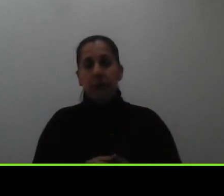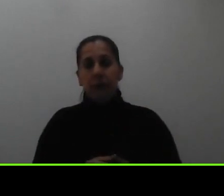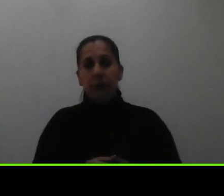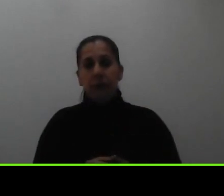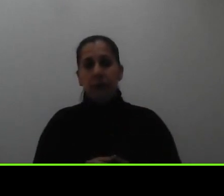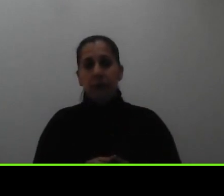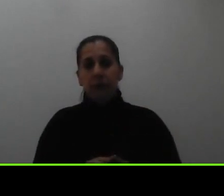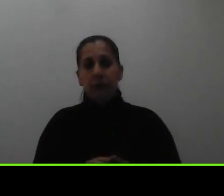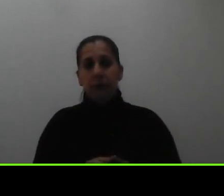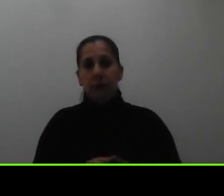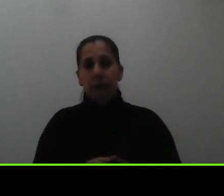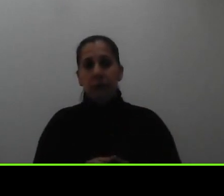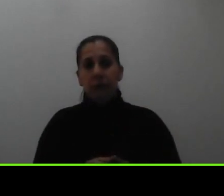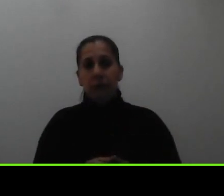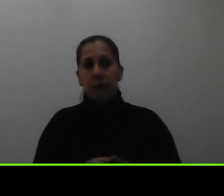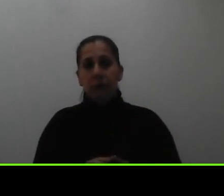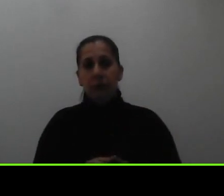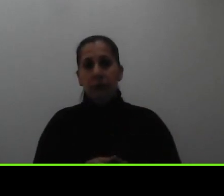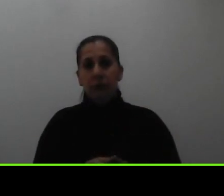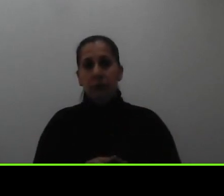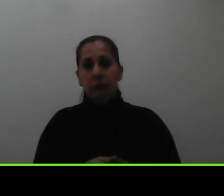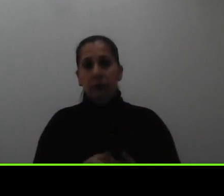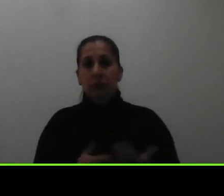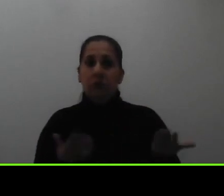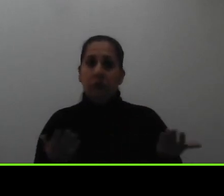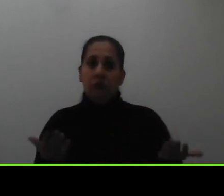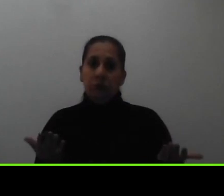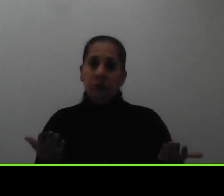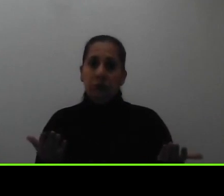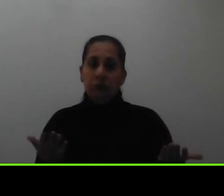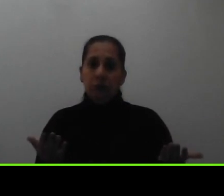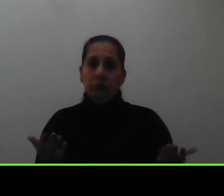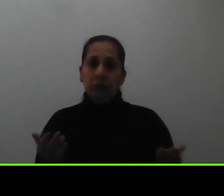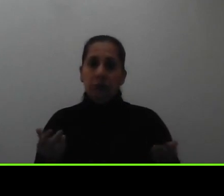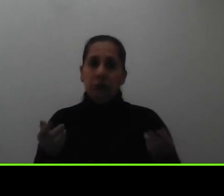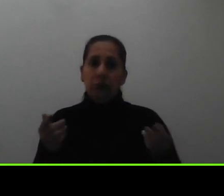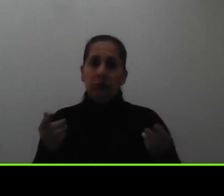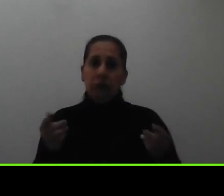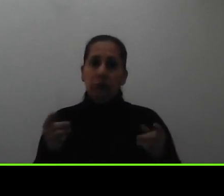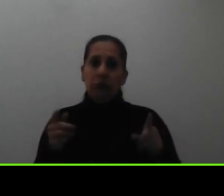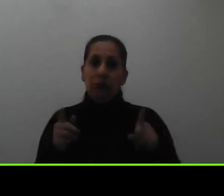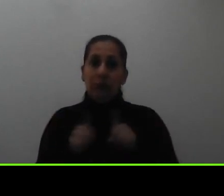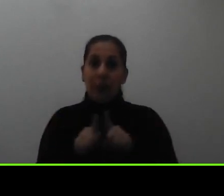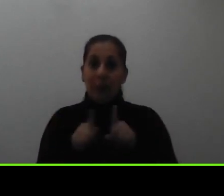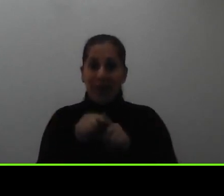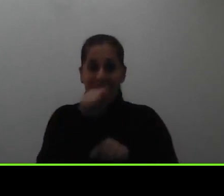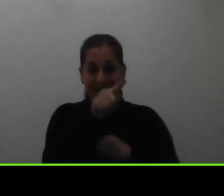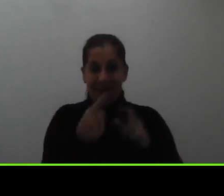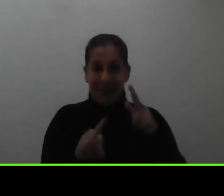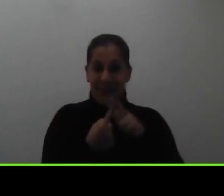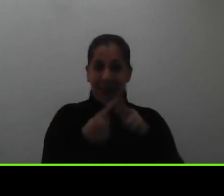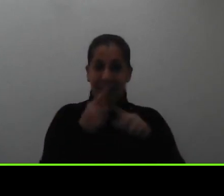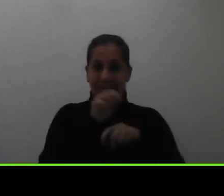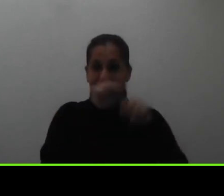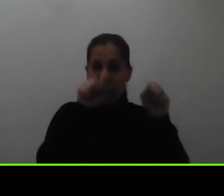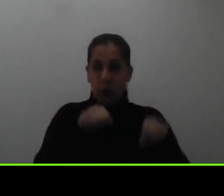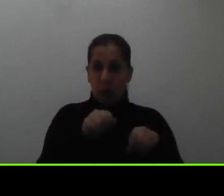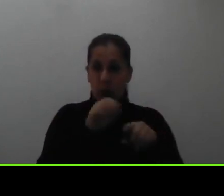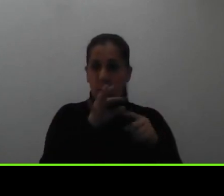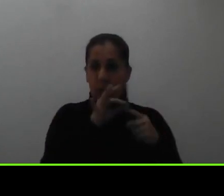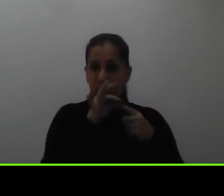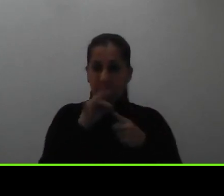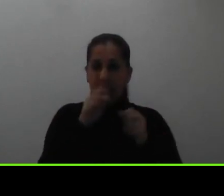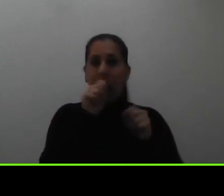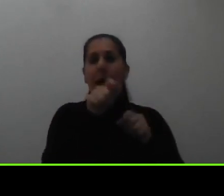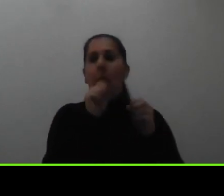podríamos o podría ver en la parte de la donde están las situaciones especiales podría ampliarnos